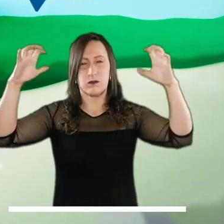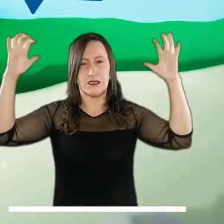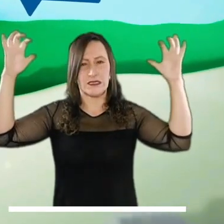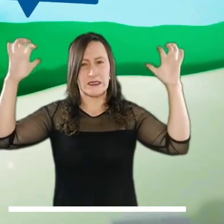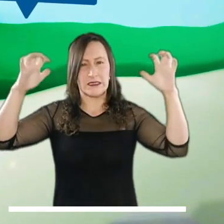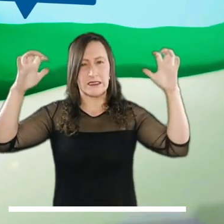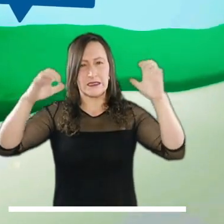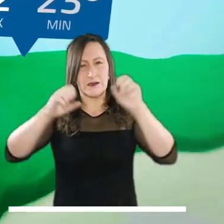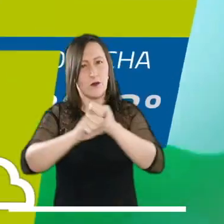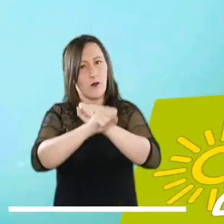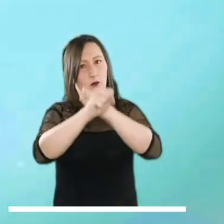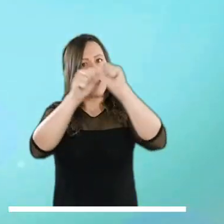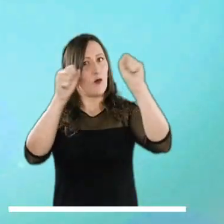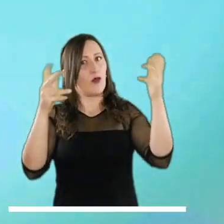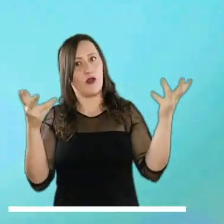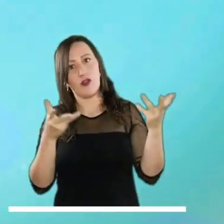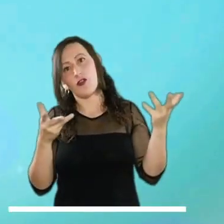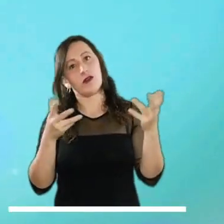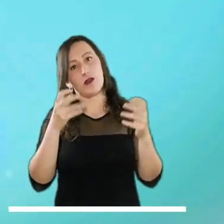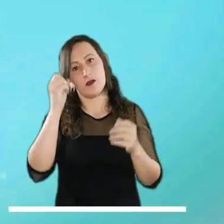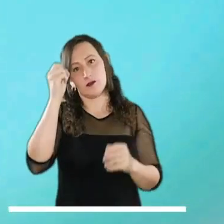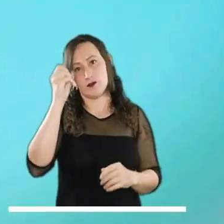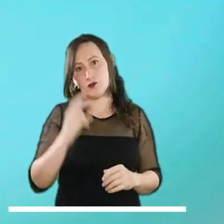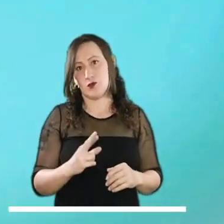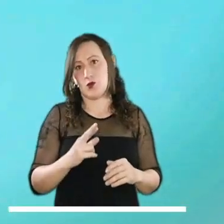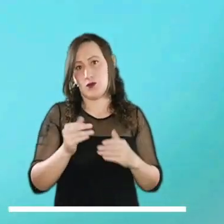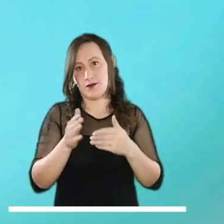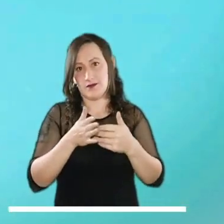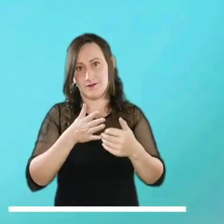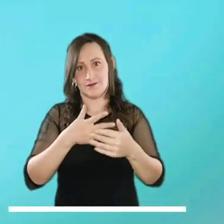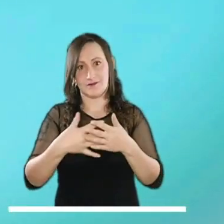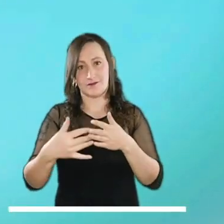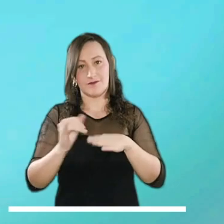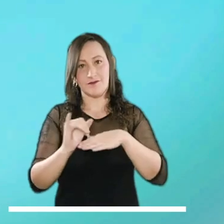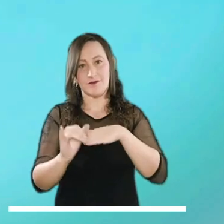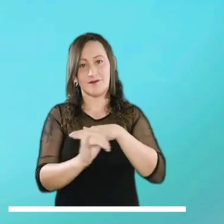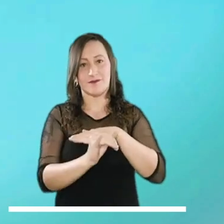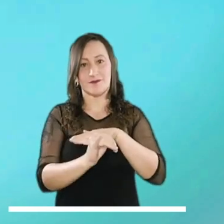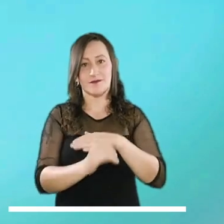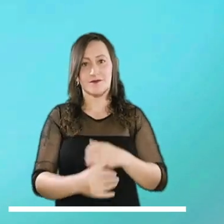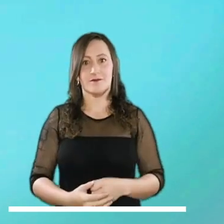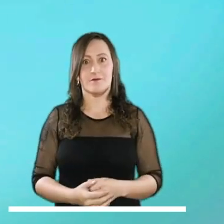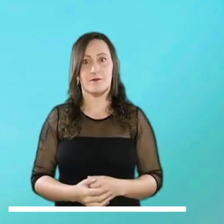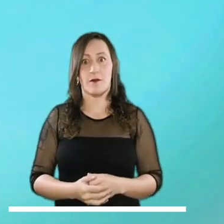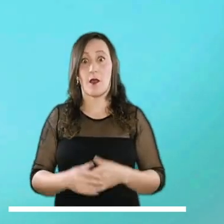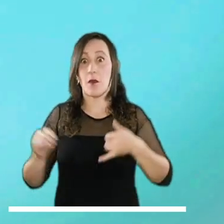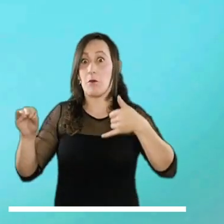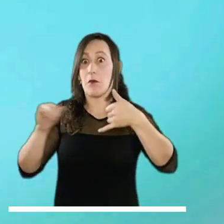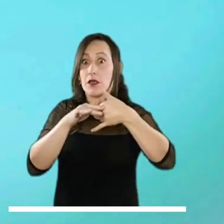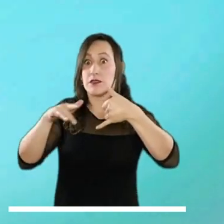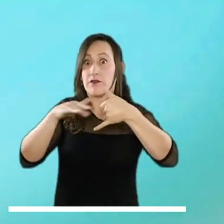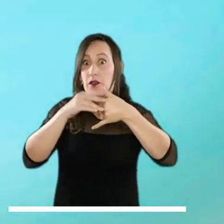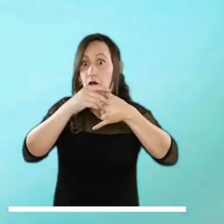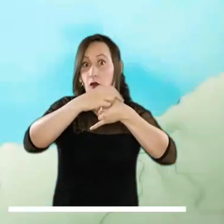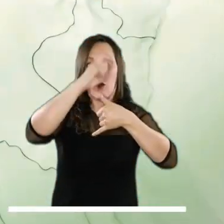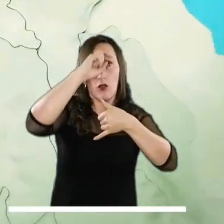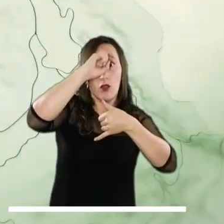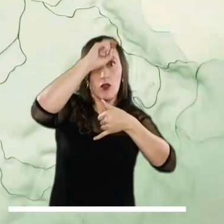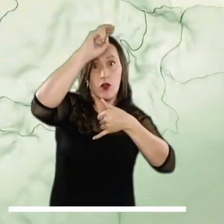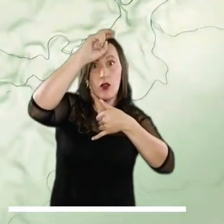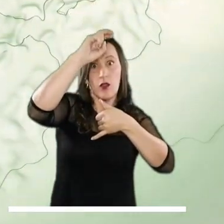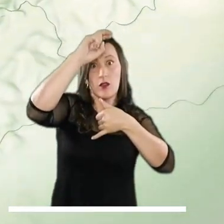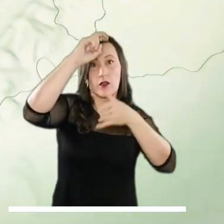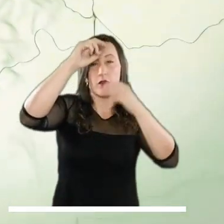Córdoba y Bolívar. Un cielo encapotado se tomará el archipiélago de San Andrés y Providencia, donde las lluvias de la mañana se